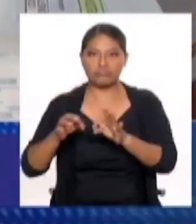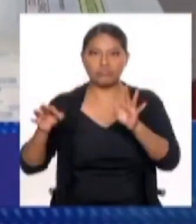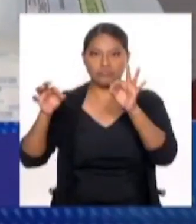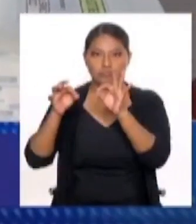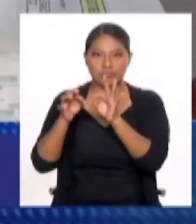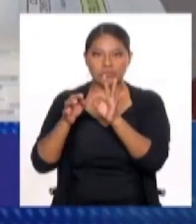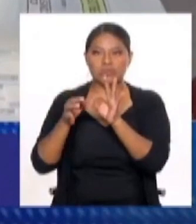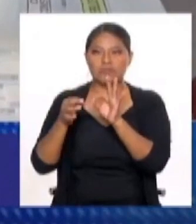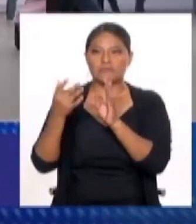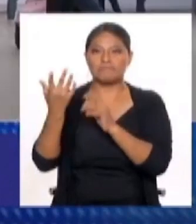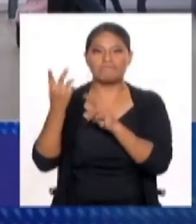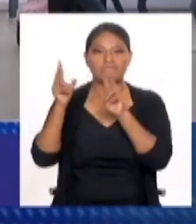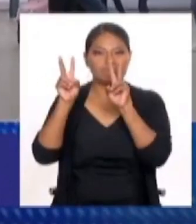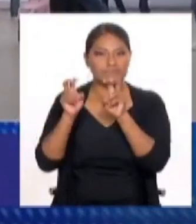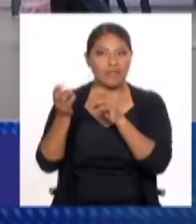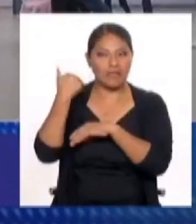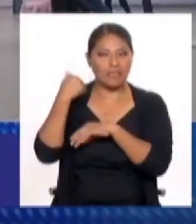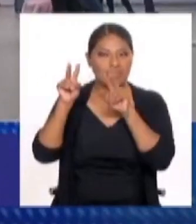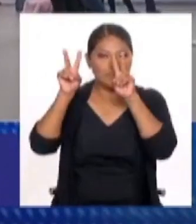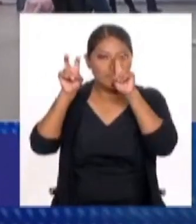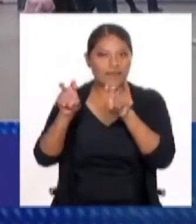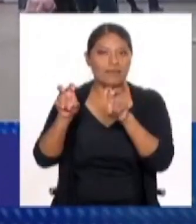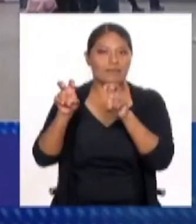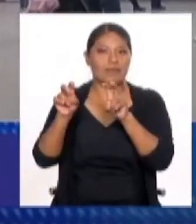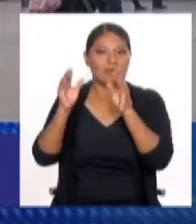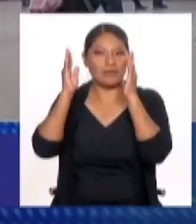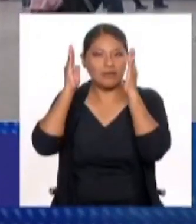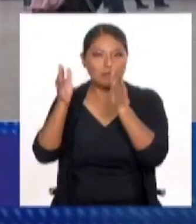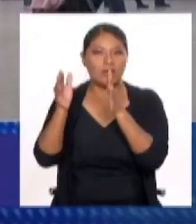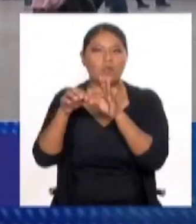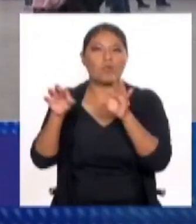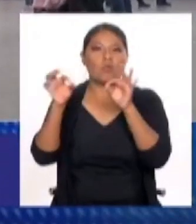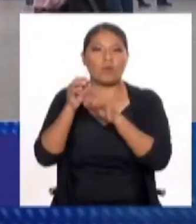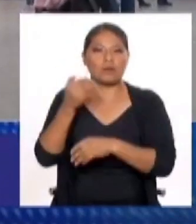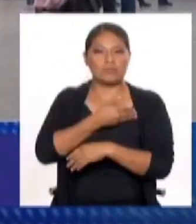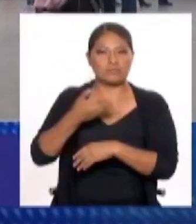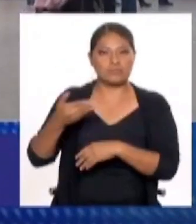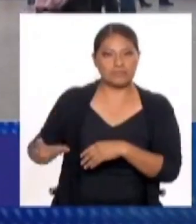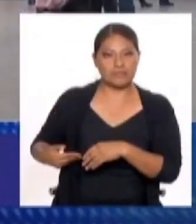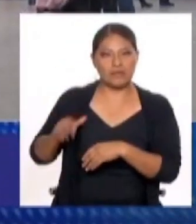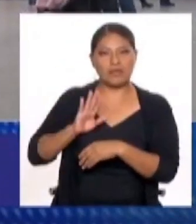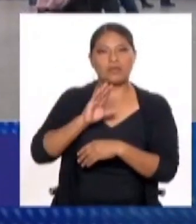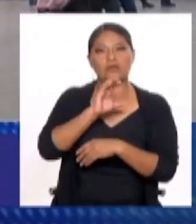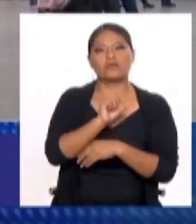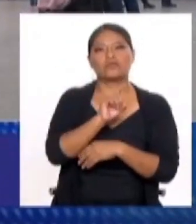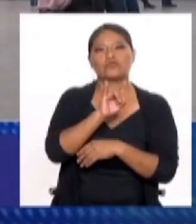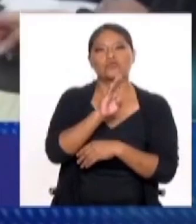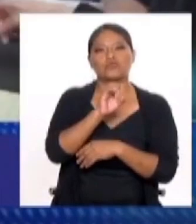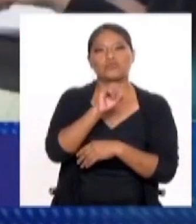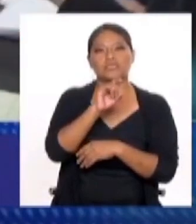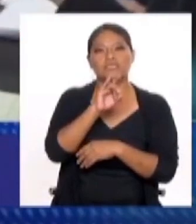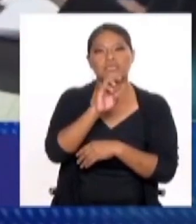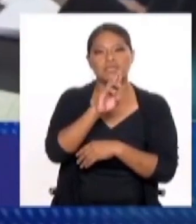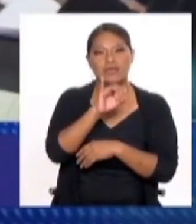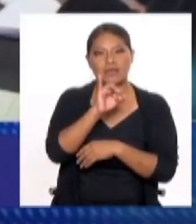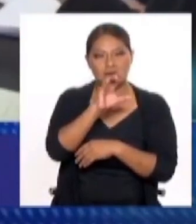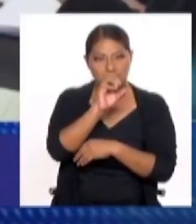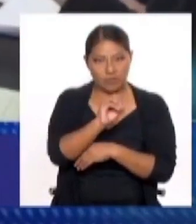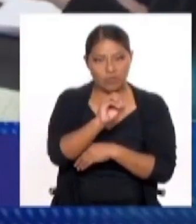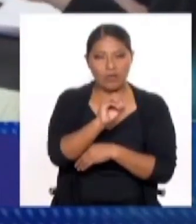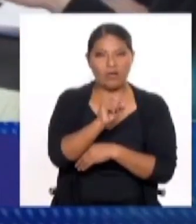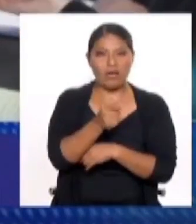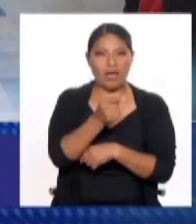tema central de esa constitución que es el papel del Estado subsidiario, que fue el